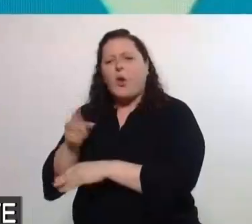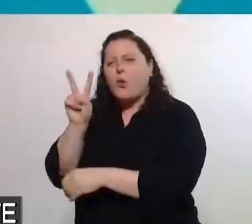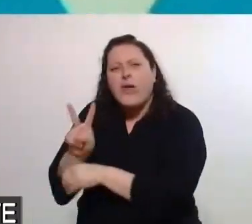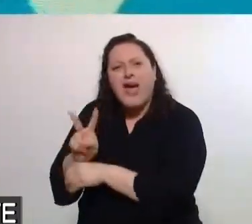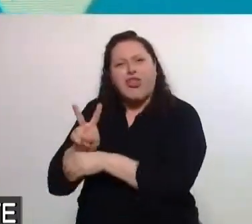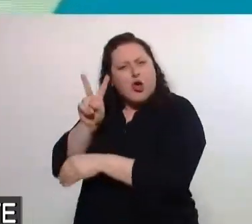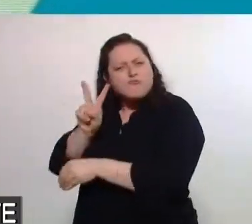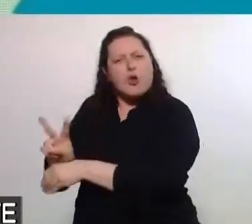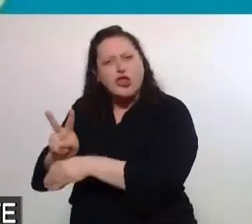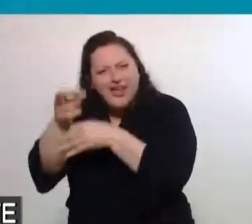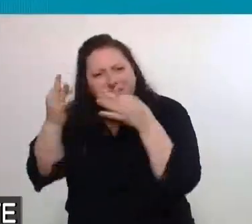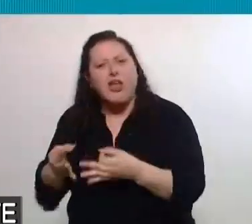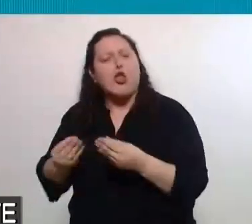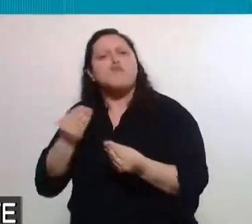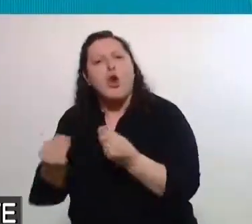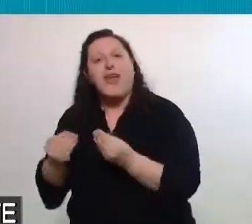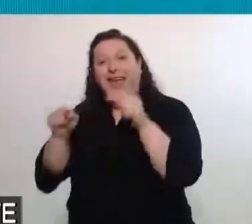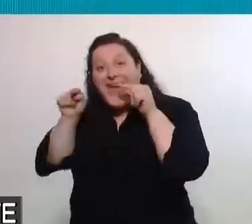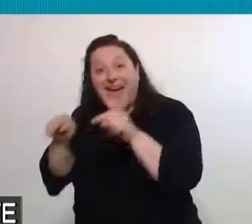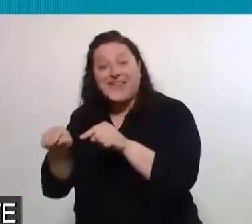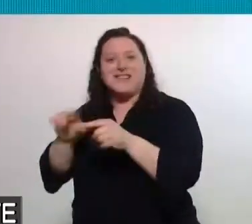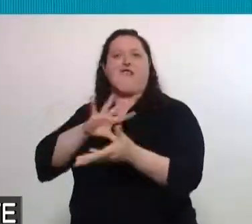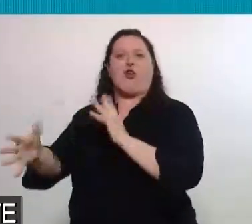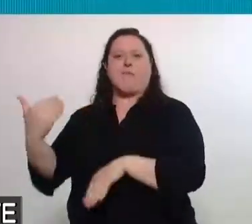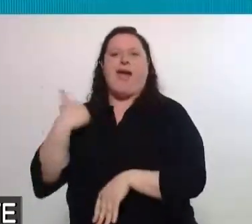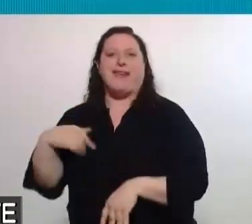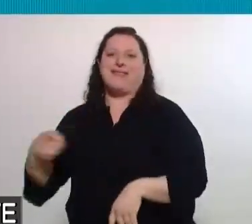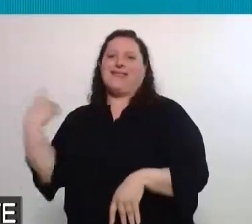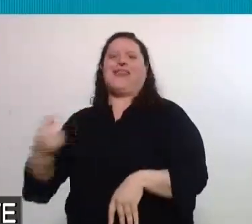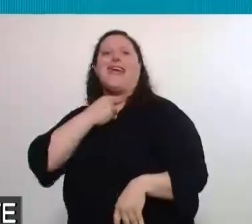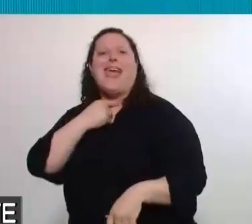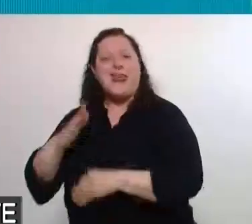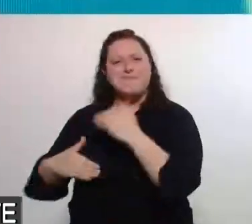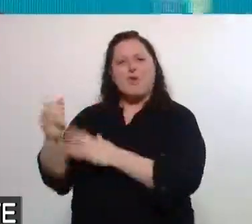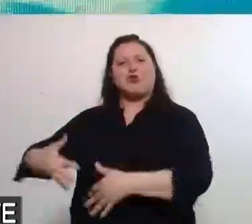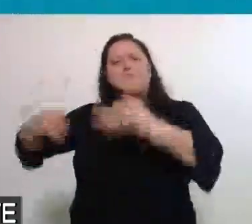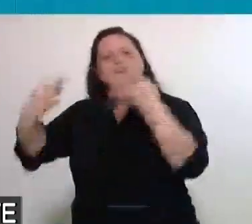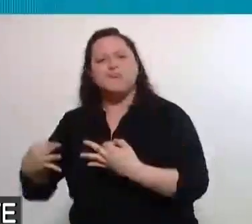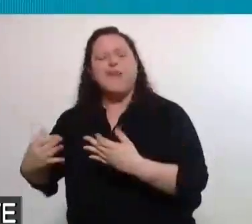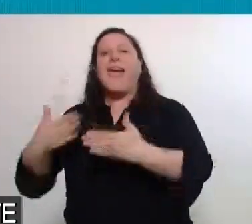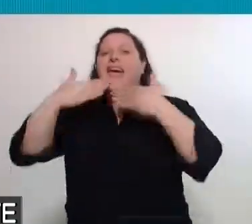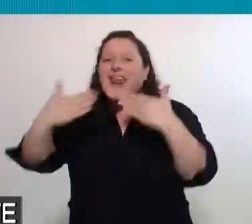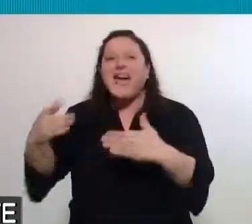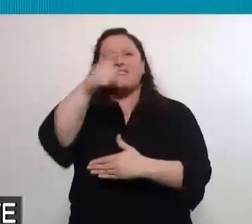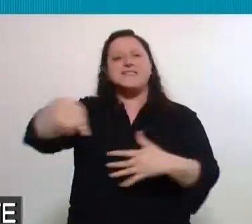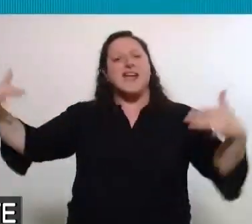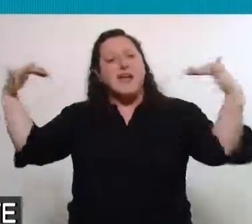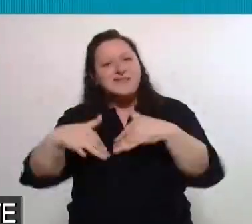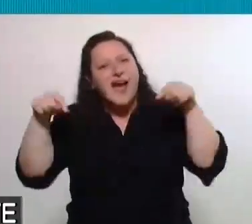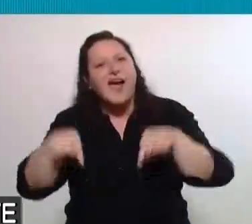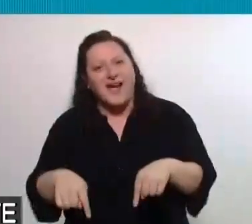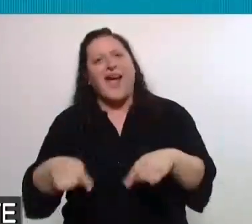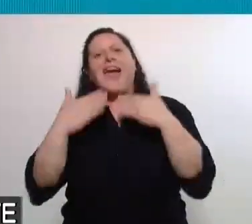y protegiendo, protegiendo, porque esa es la Argentina que queremos construir. Gracias por estar hoy acá,